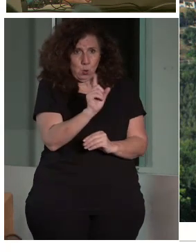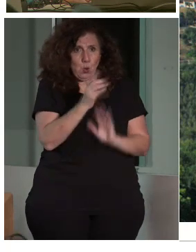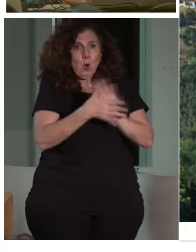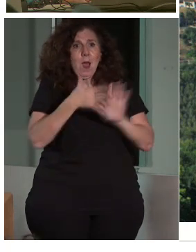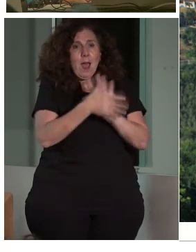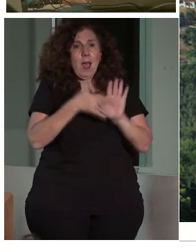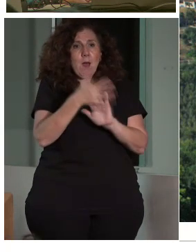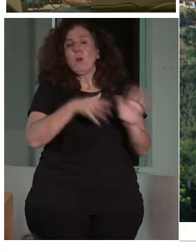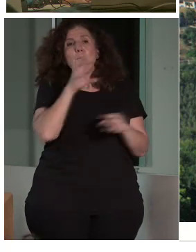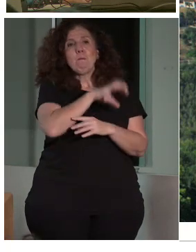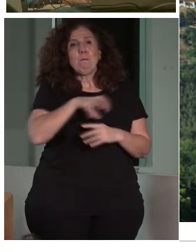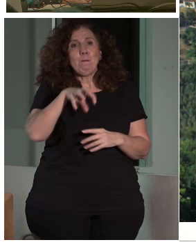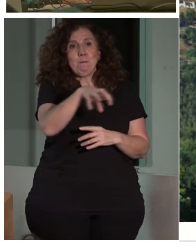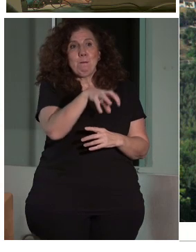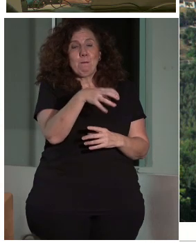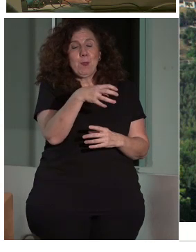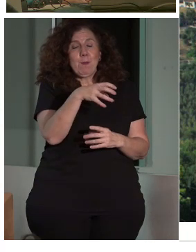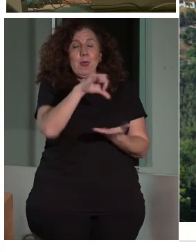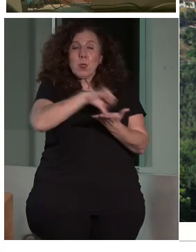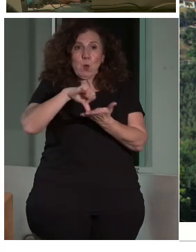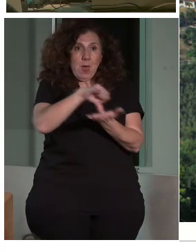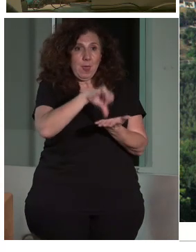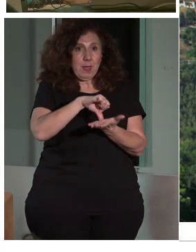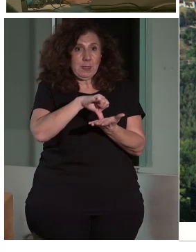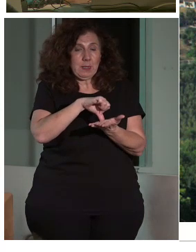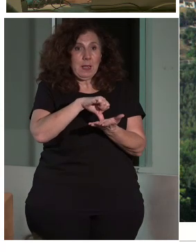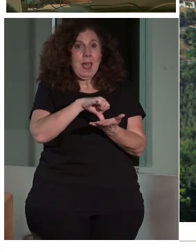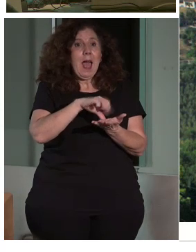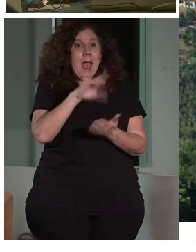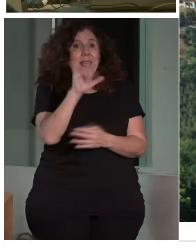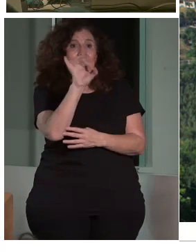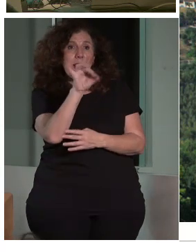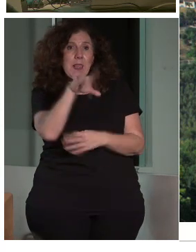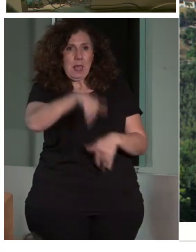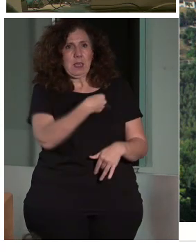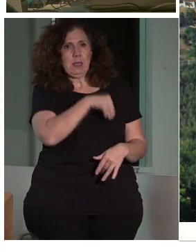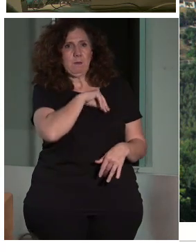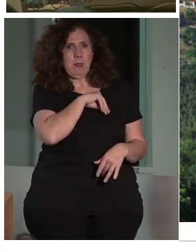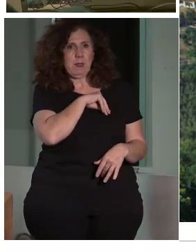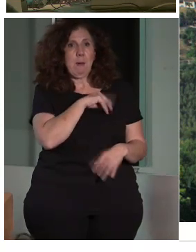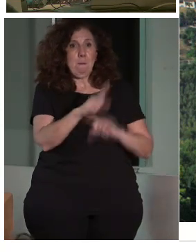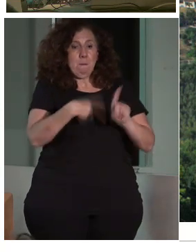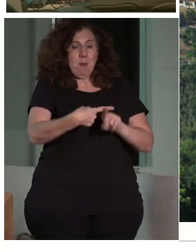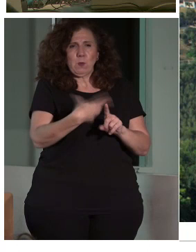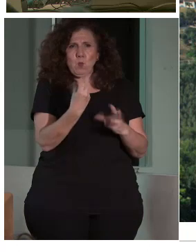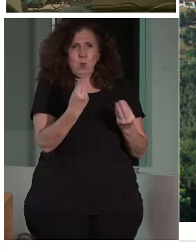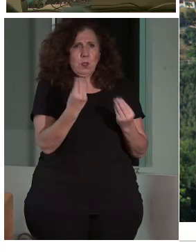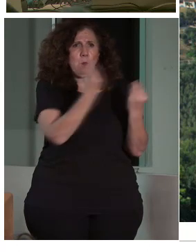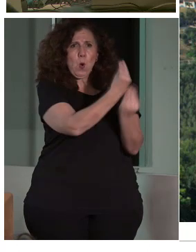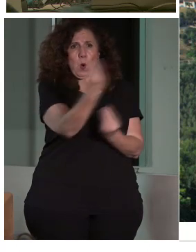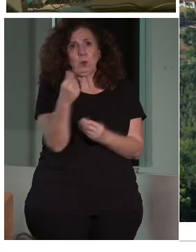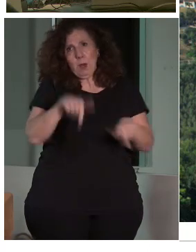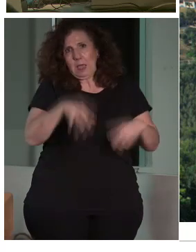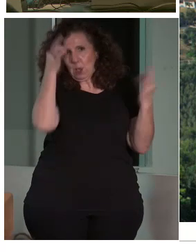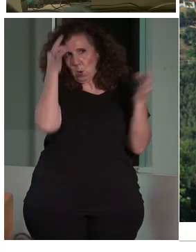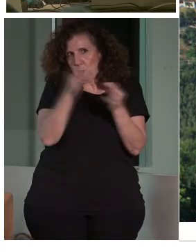UNESCO y 15 de ellas son españolas, ¿vale? Y, además de eso, hay otros muchos conjuntos, como el que veis en la imagen. Bueno, tenemos aquí Córdoba, pero,